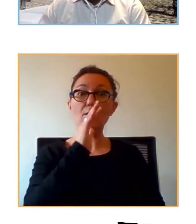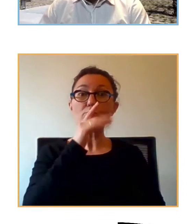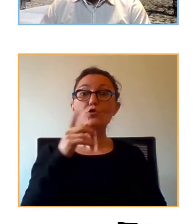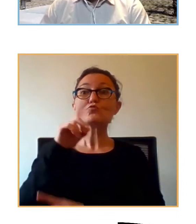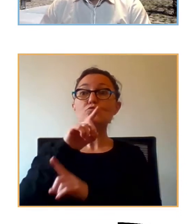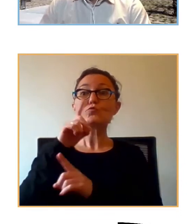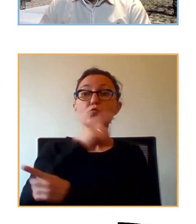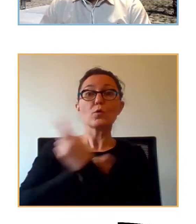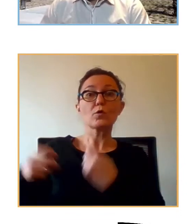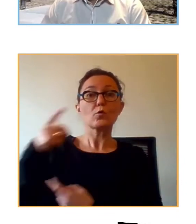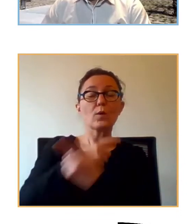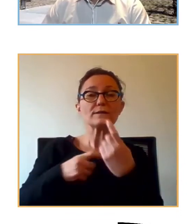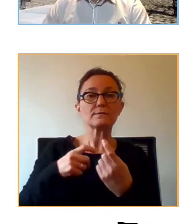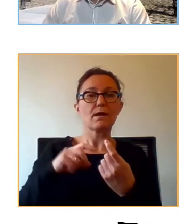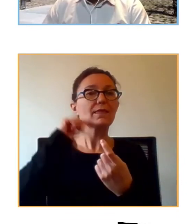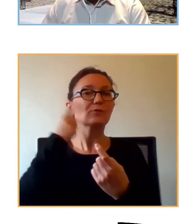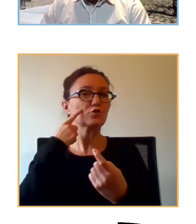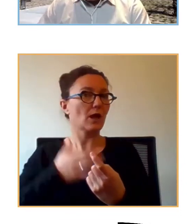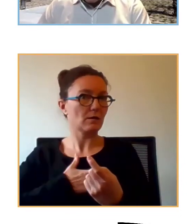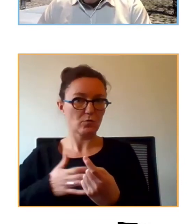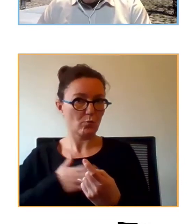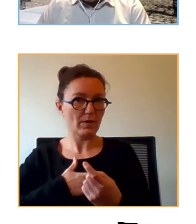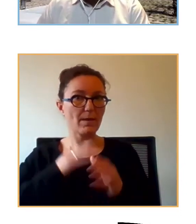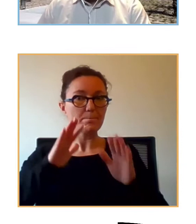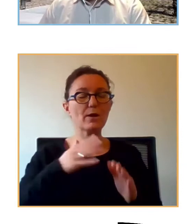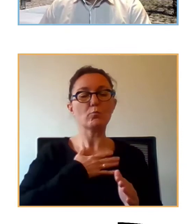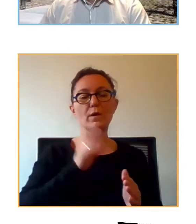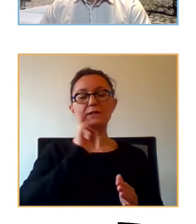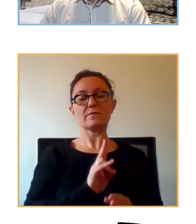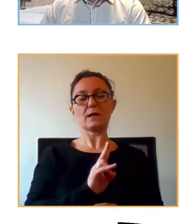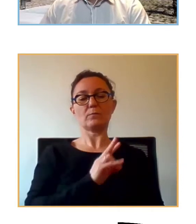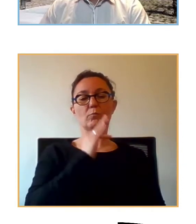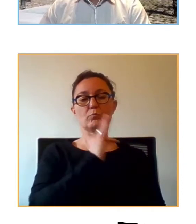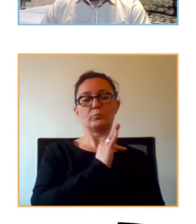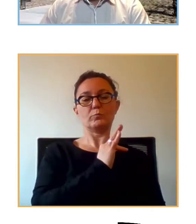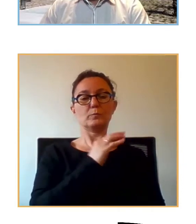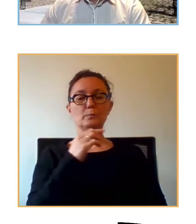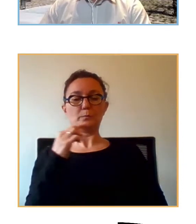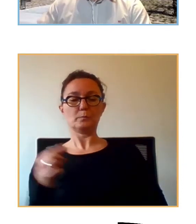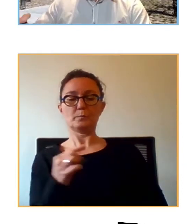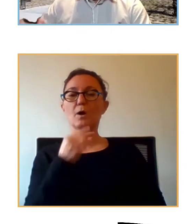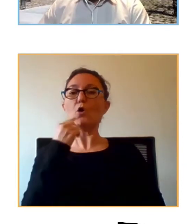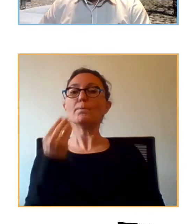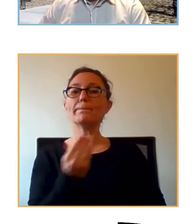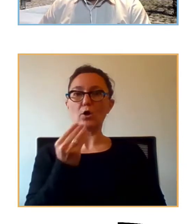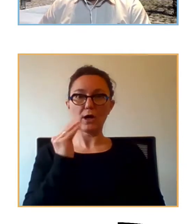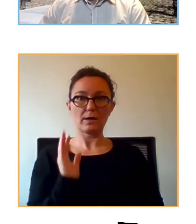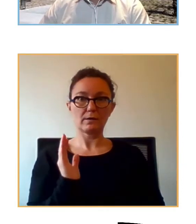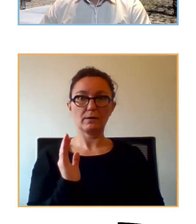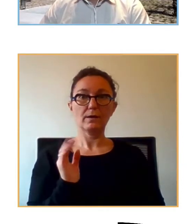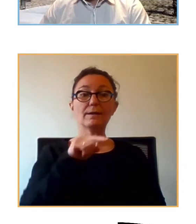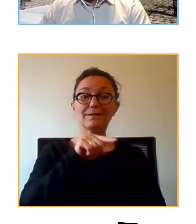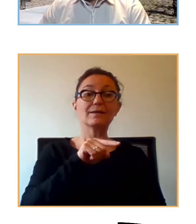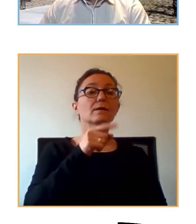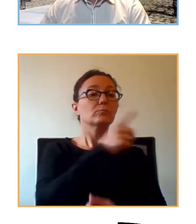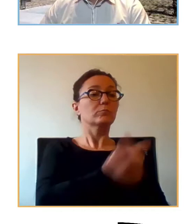una encuesta tú no puedes diagnosticar pero sí que puedes decir estos son tus puntos fuertes y estas son las cosas que deberías de mejorar y a raíz de ese informe